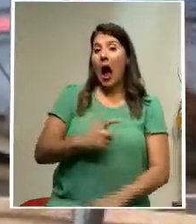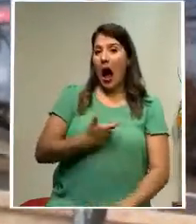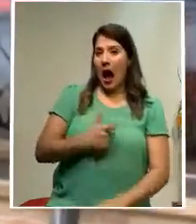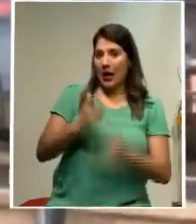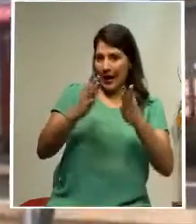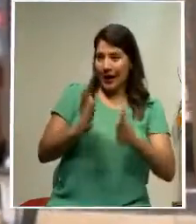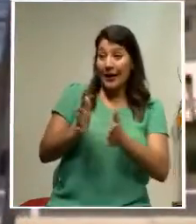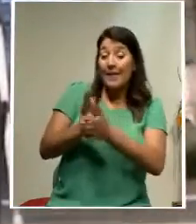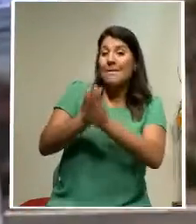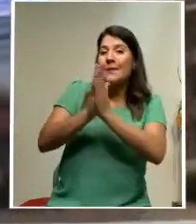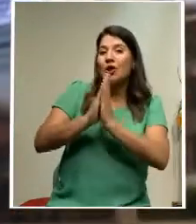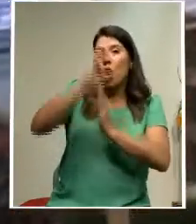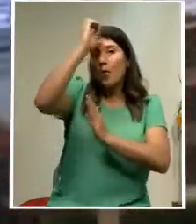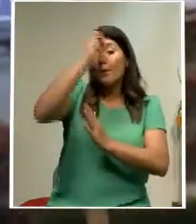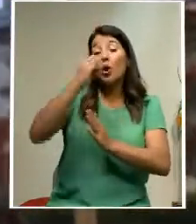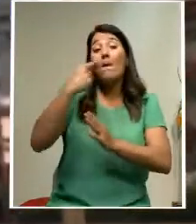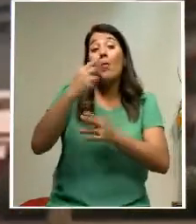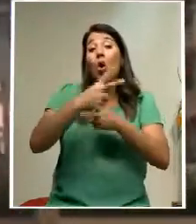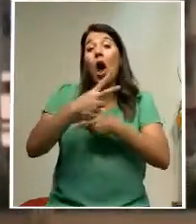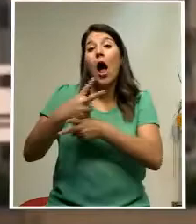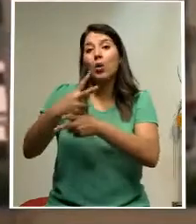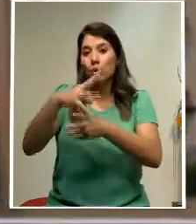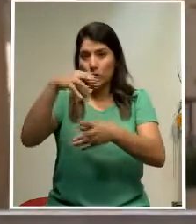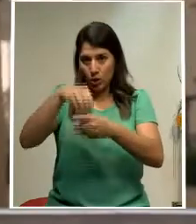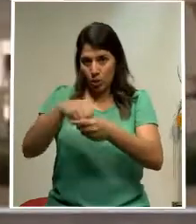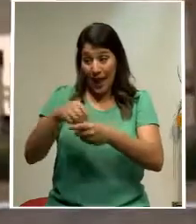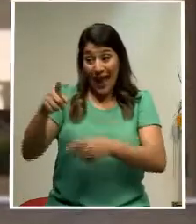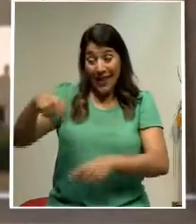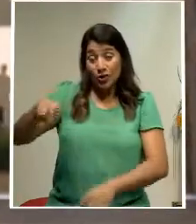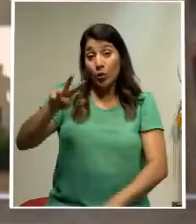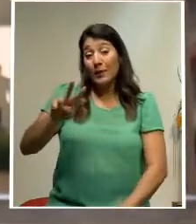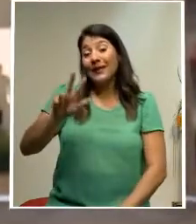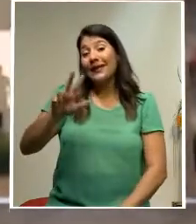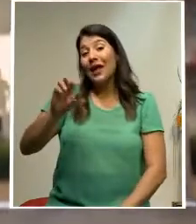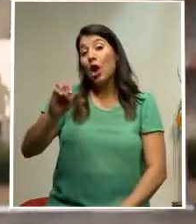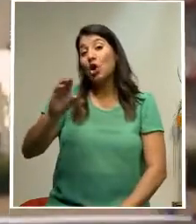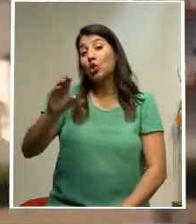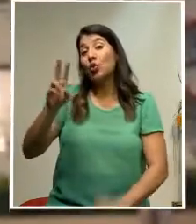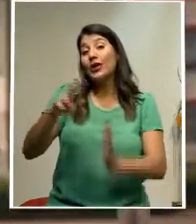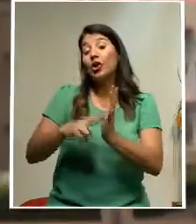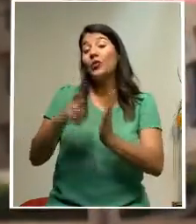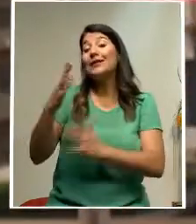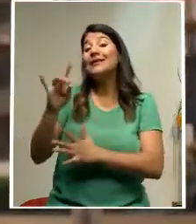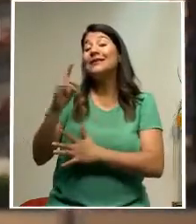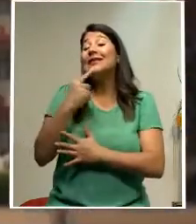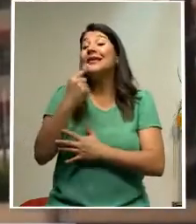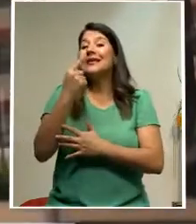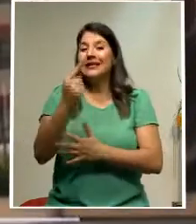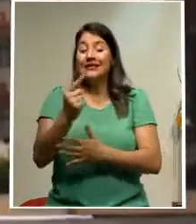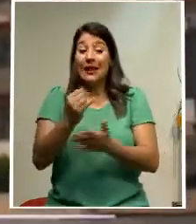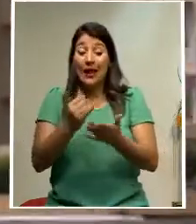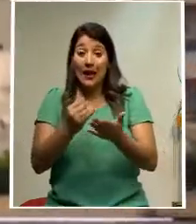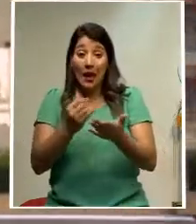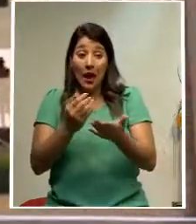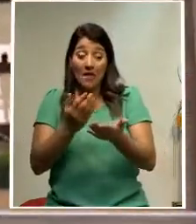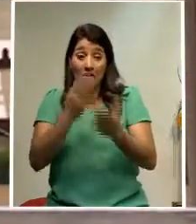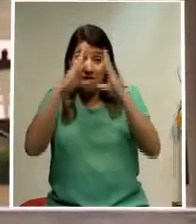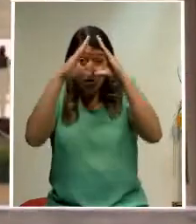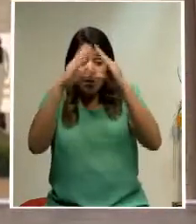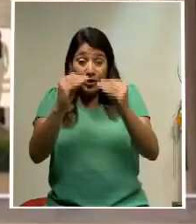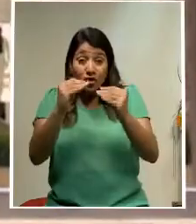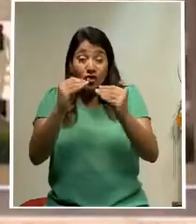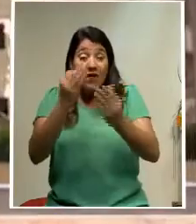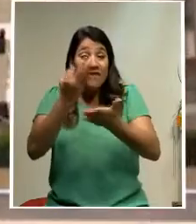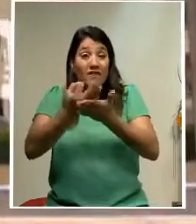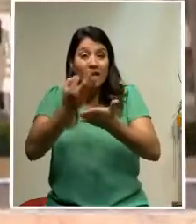criterio de la auditoría interna, quienes el 23 de octubre del 2018 indicaron que los estados financieros presentados no eran auditados,